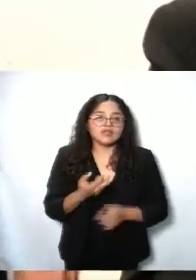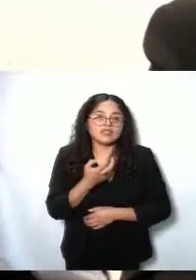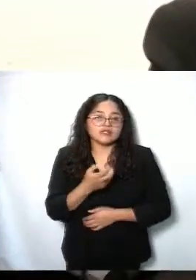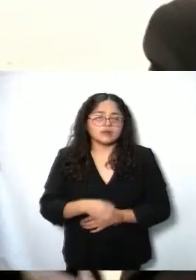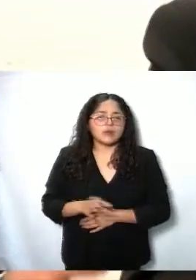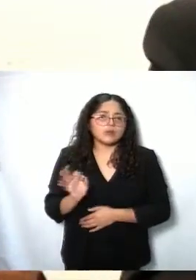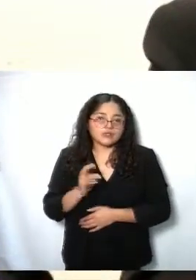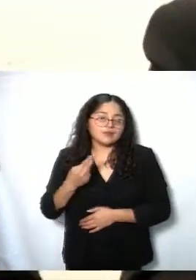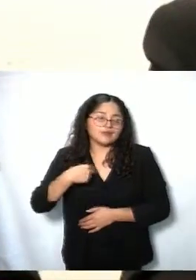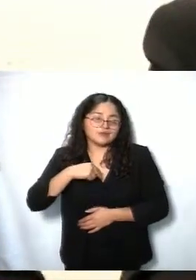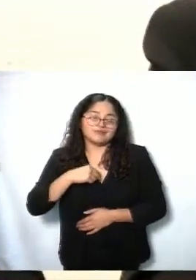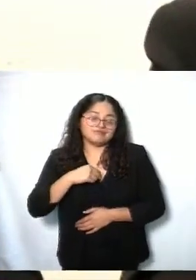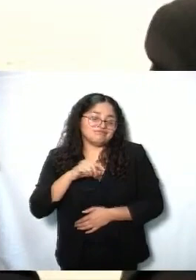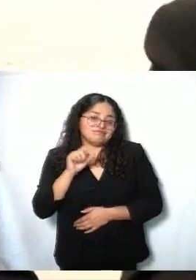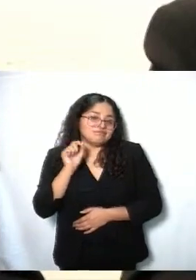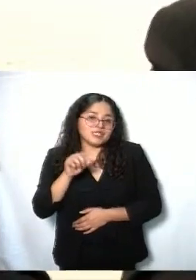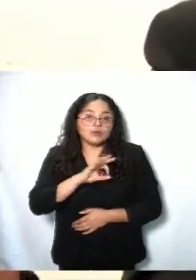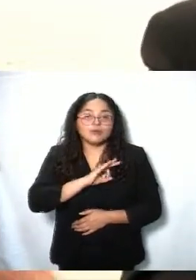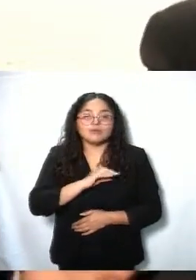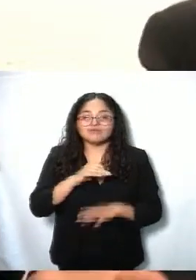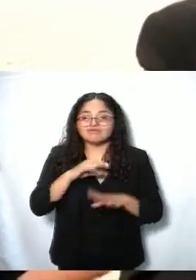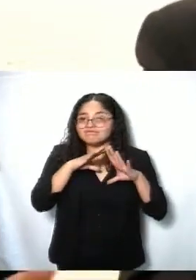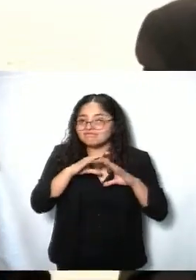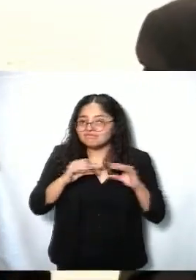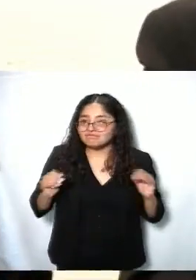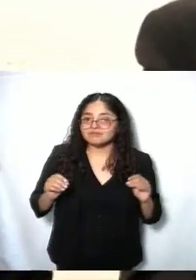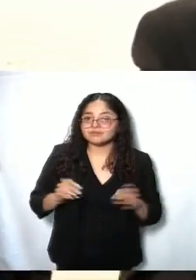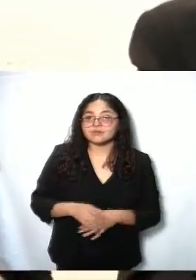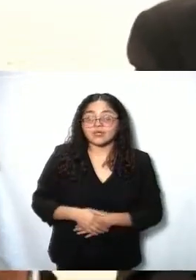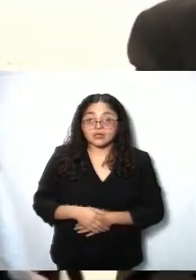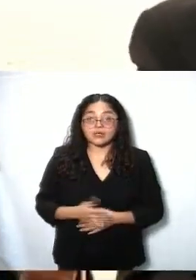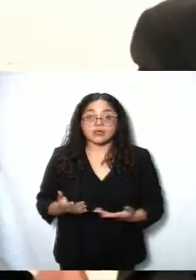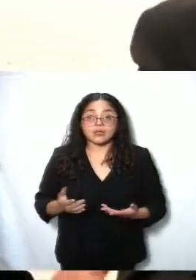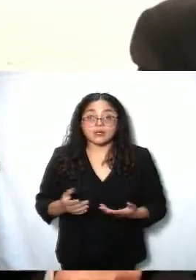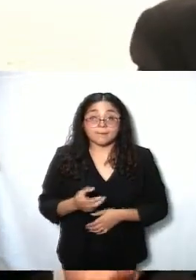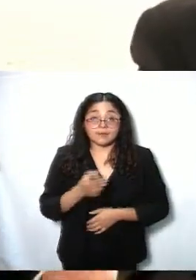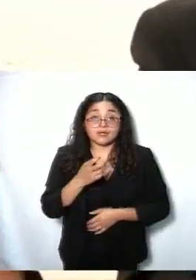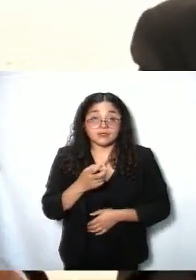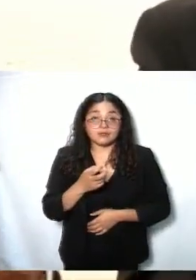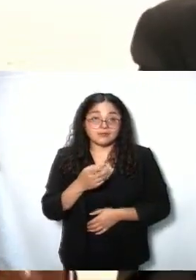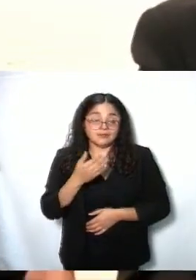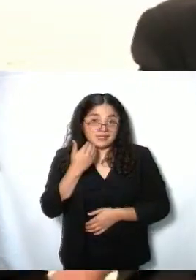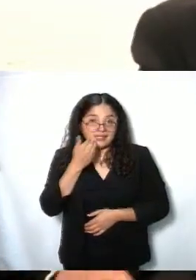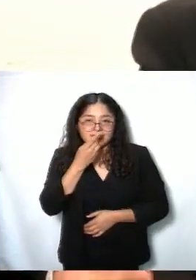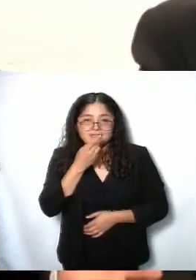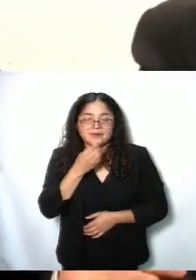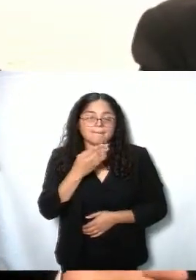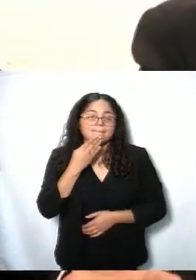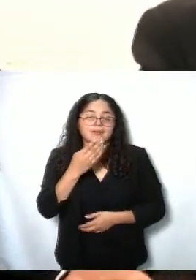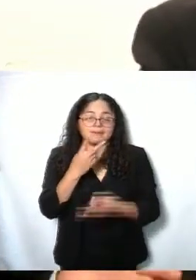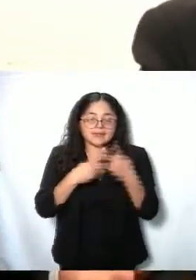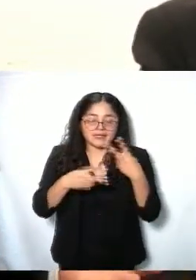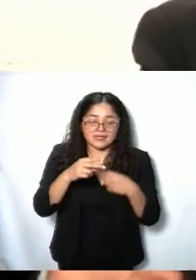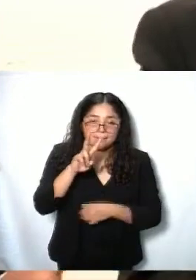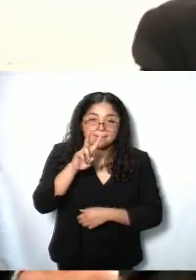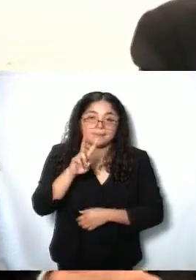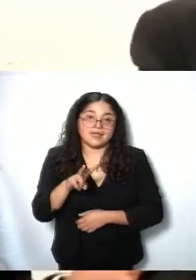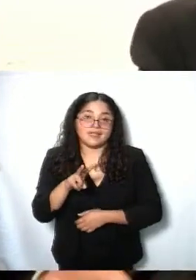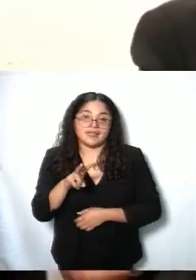Así que yo les doy la más cordial de las bienvenidas, ayuda mucho que tres de los